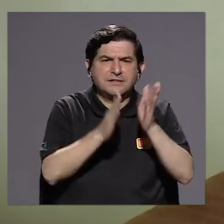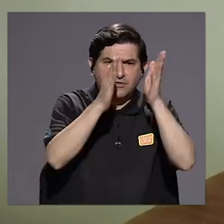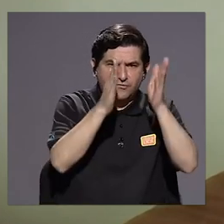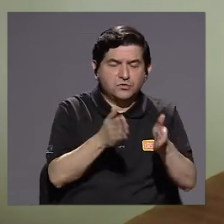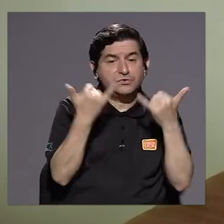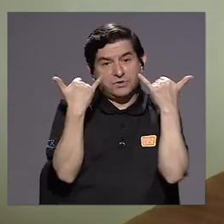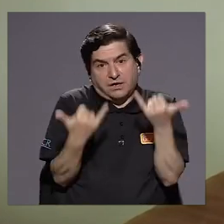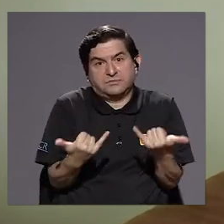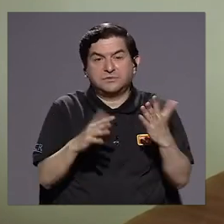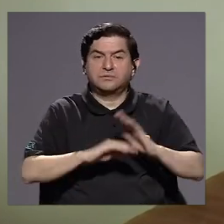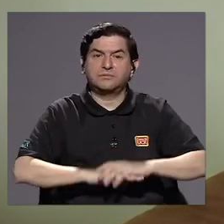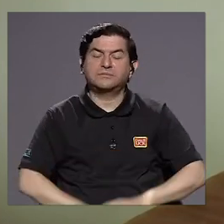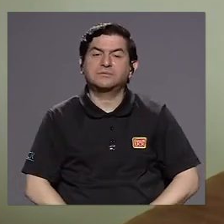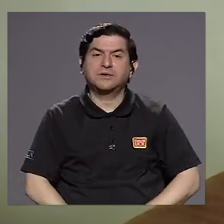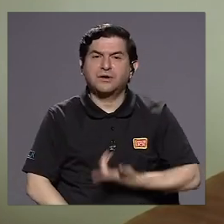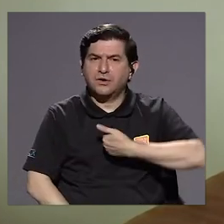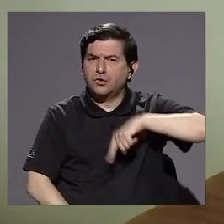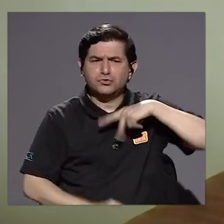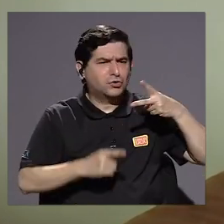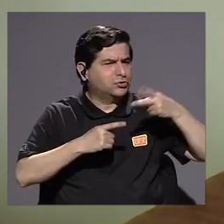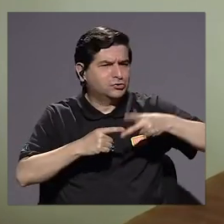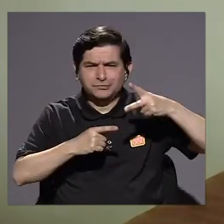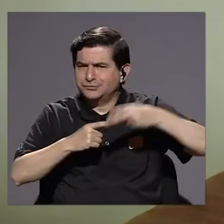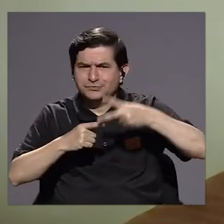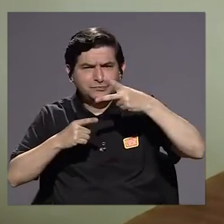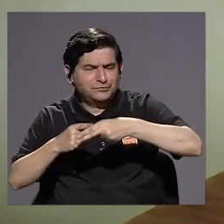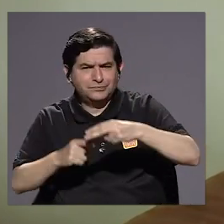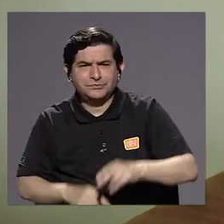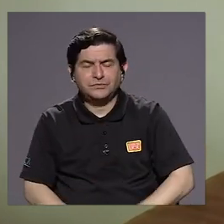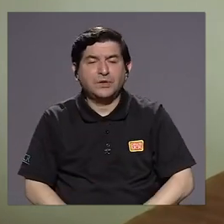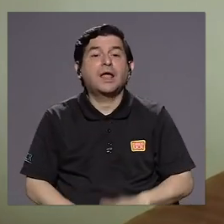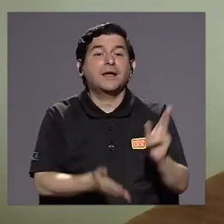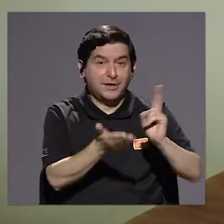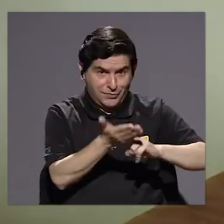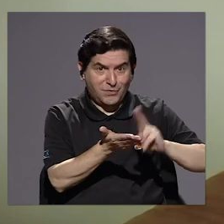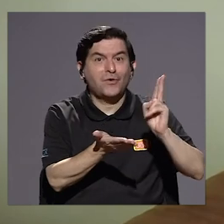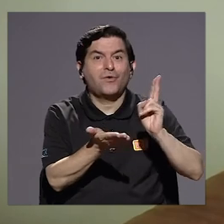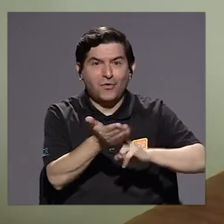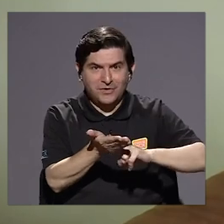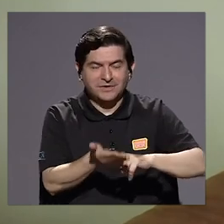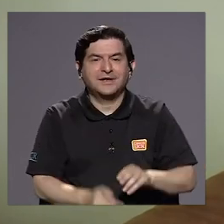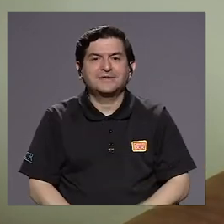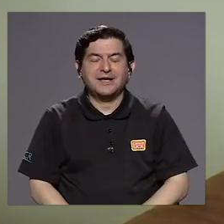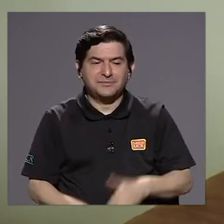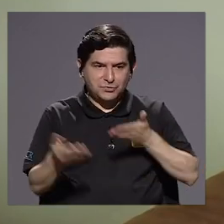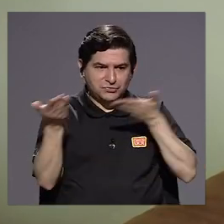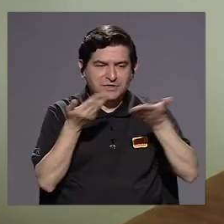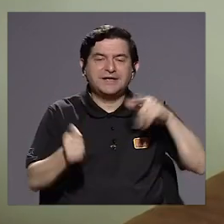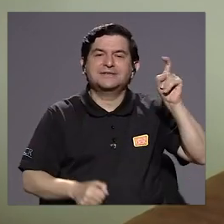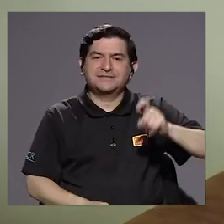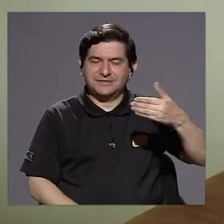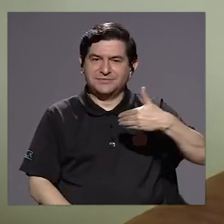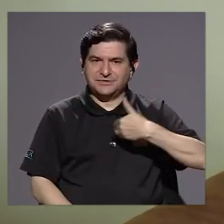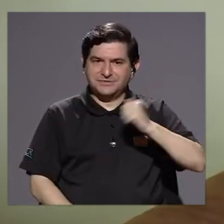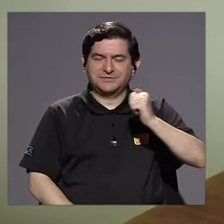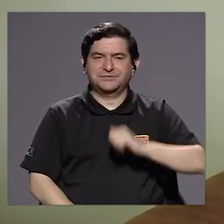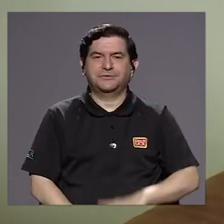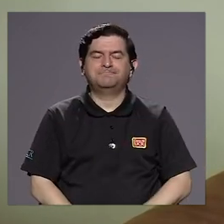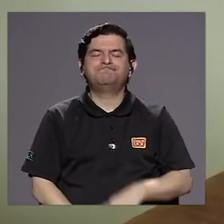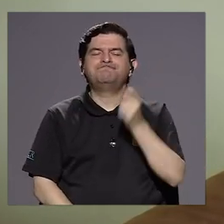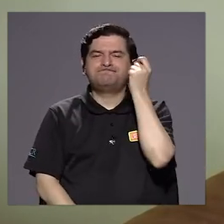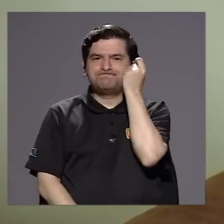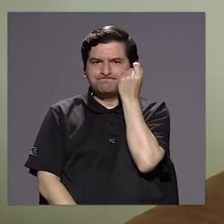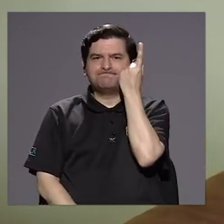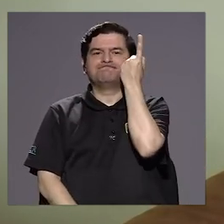en este momento. Nosotros no despedimos, no más bien, contratamos los servicios que requerimos. Entiendo.